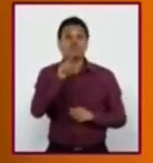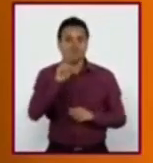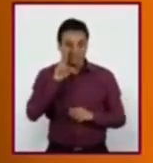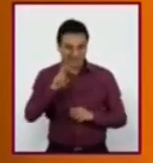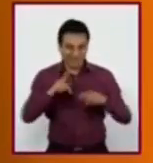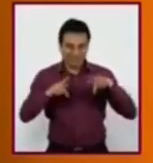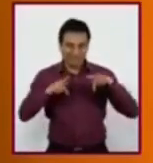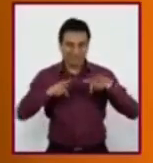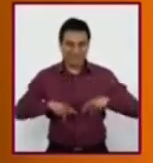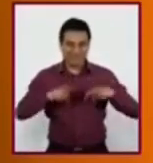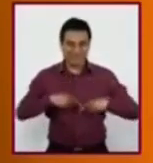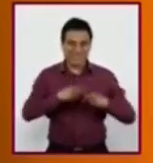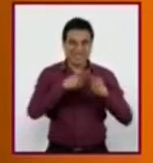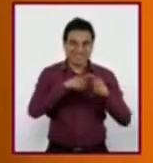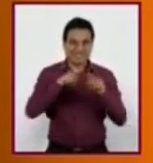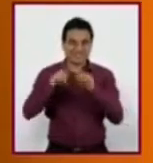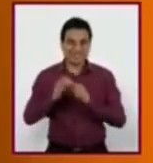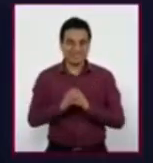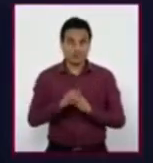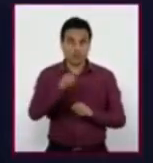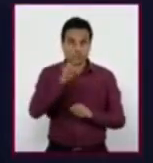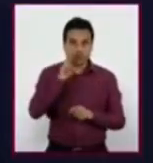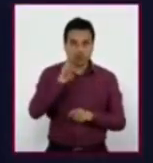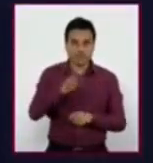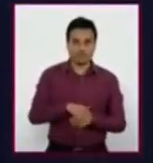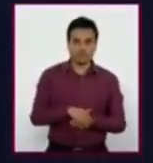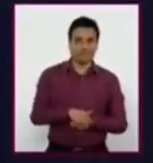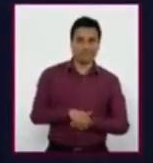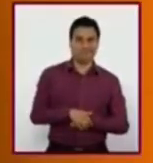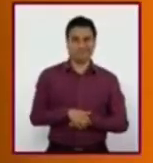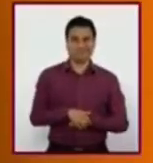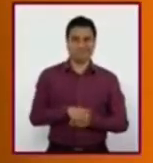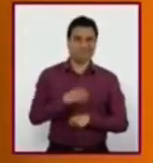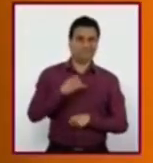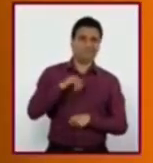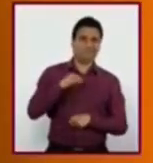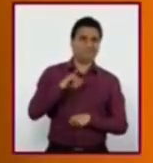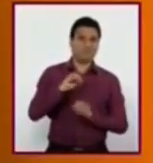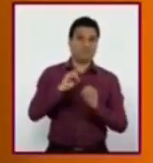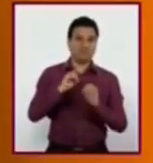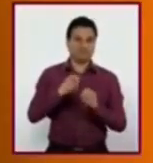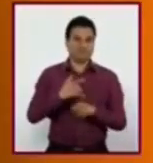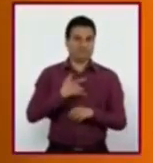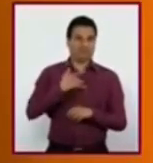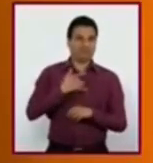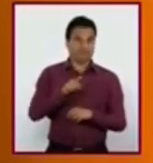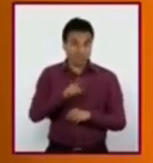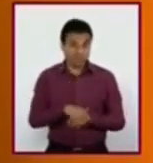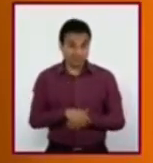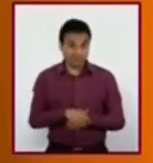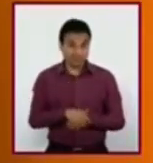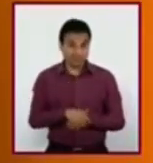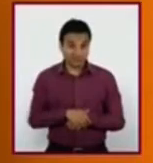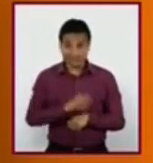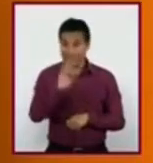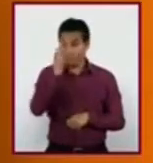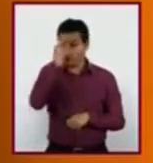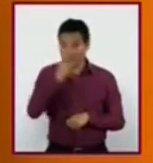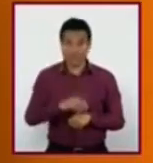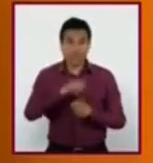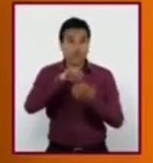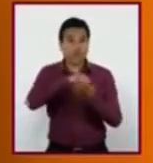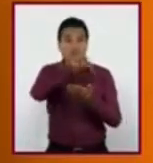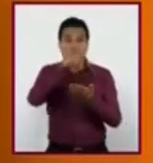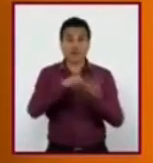distintas personas, tuvieron algún prejuicio o identificaron algún estereotipo? Recordemos que en cualquier lugar siempre